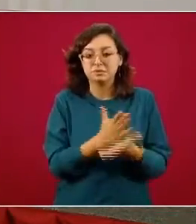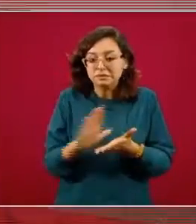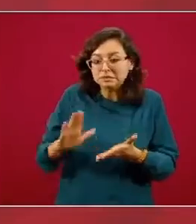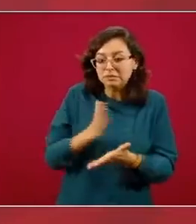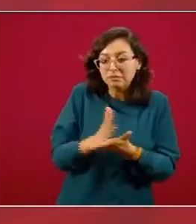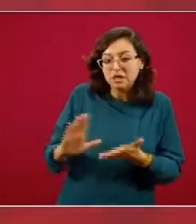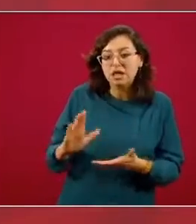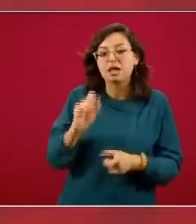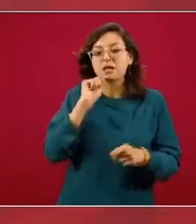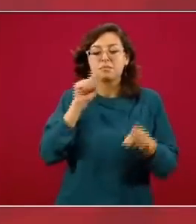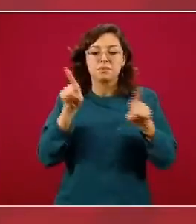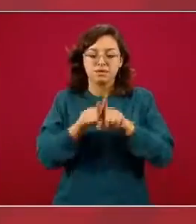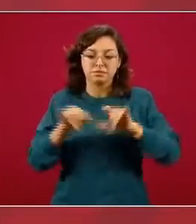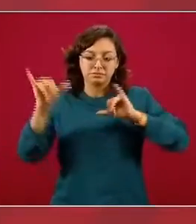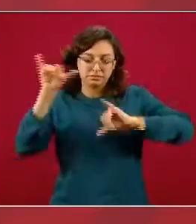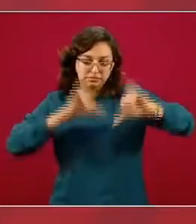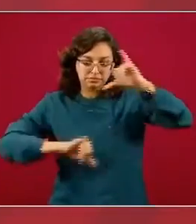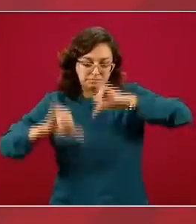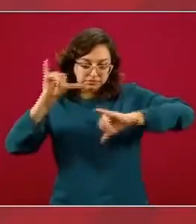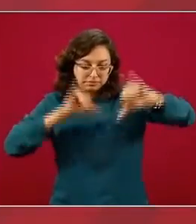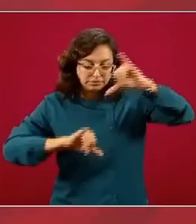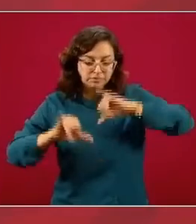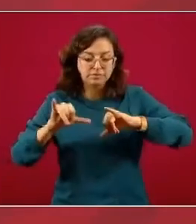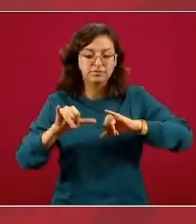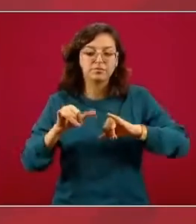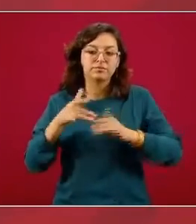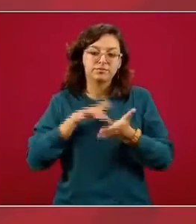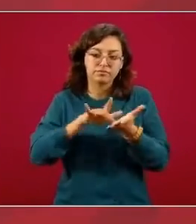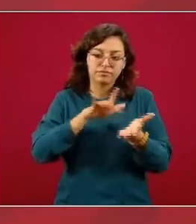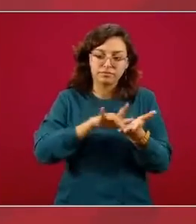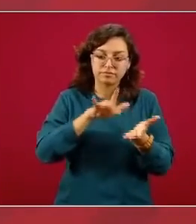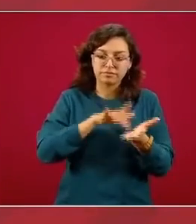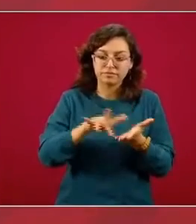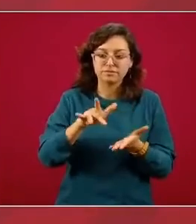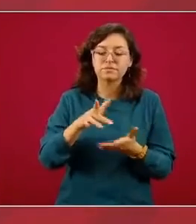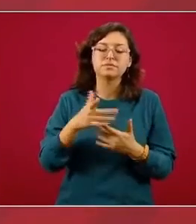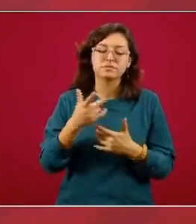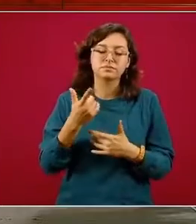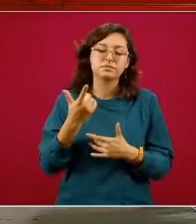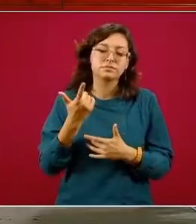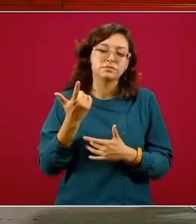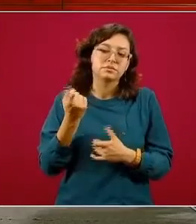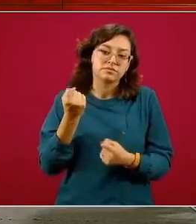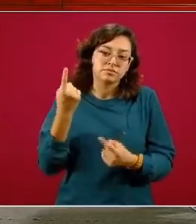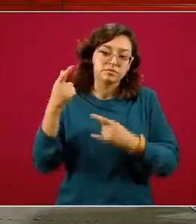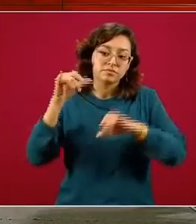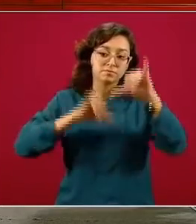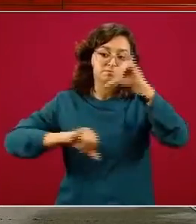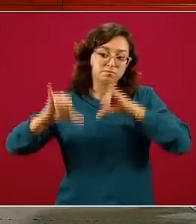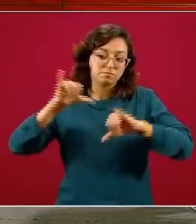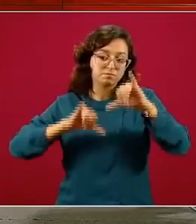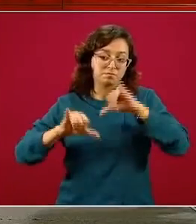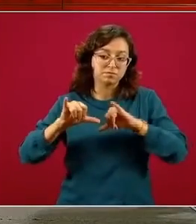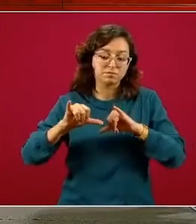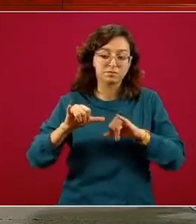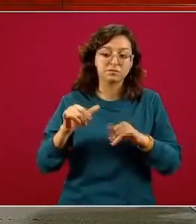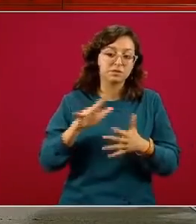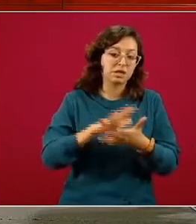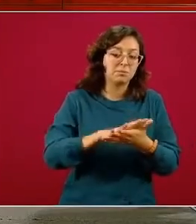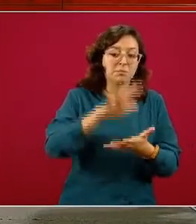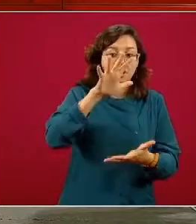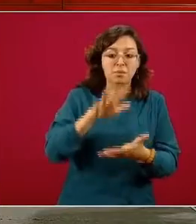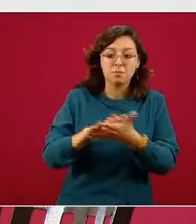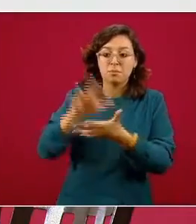hacen pruebas diagnósticas a través de el apoyo de algunos laboratorios estatales que a su vez en la enorme mayoría